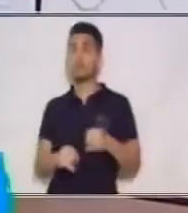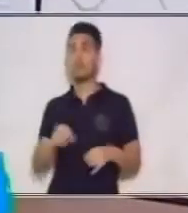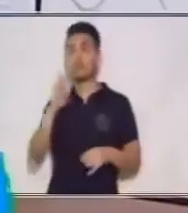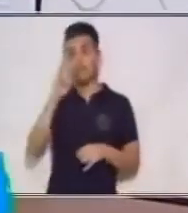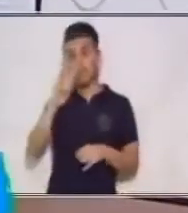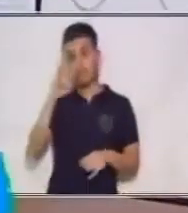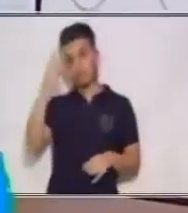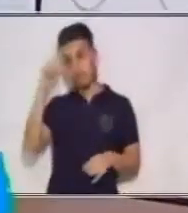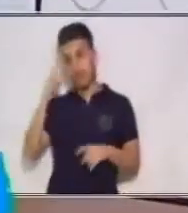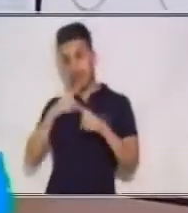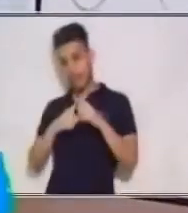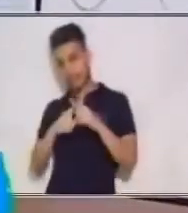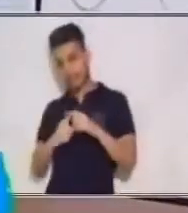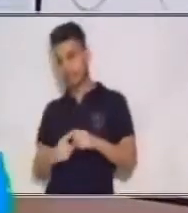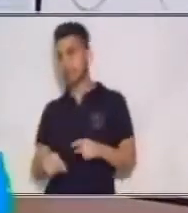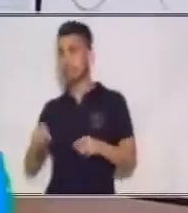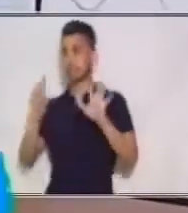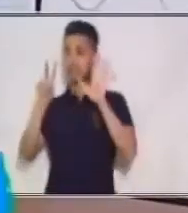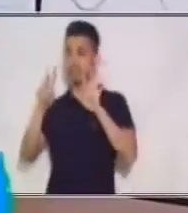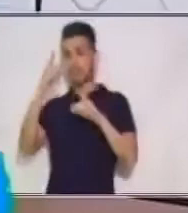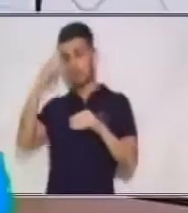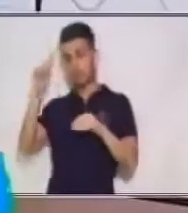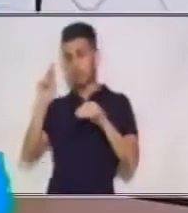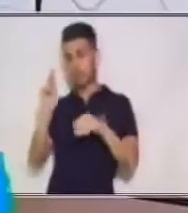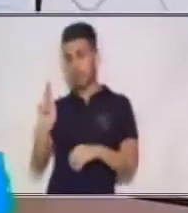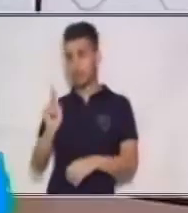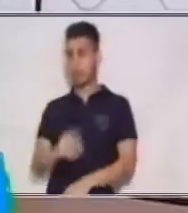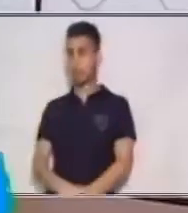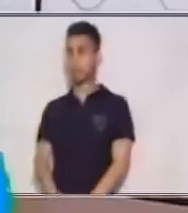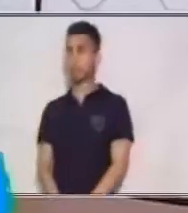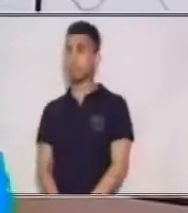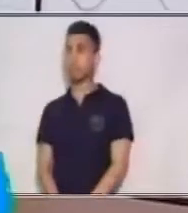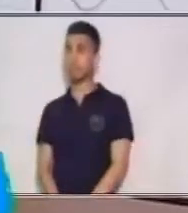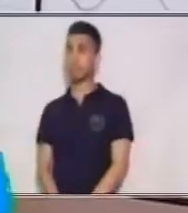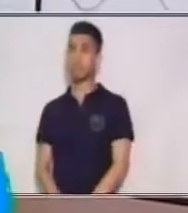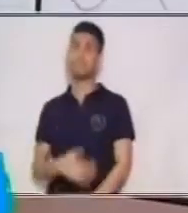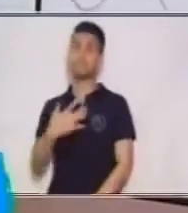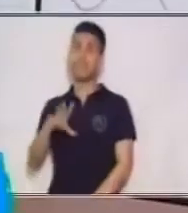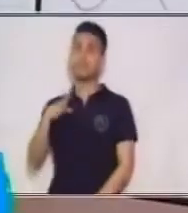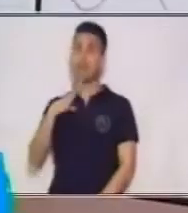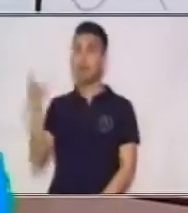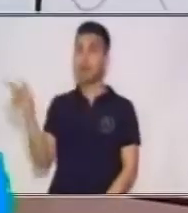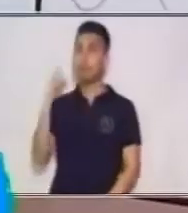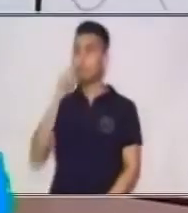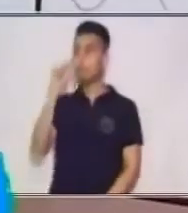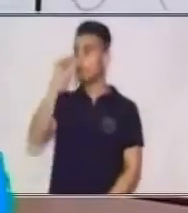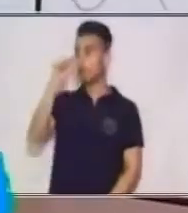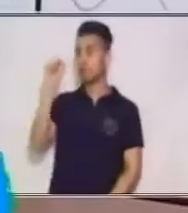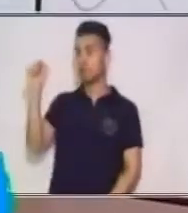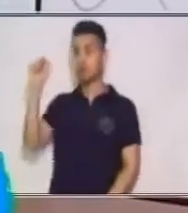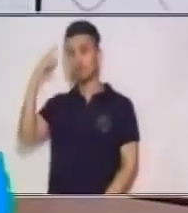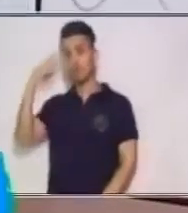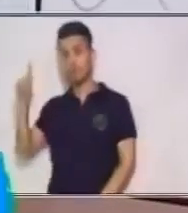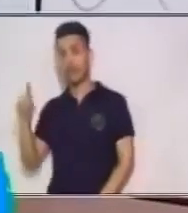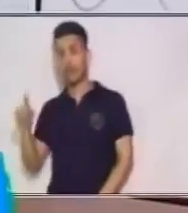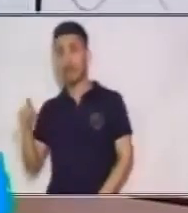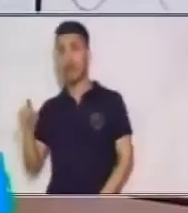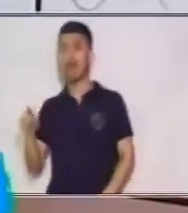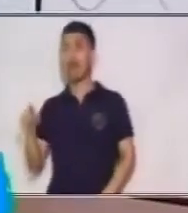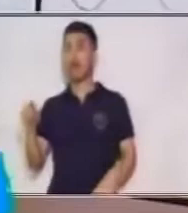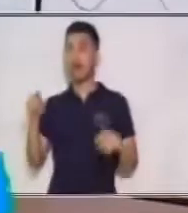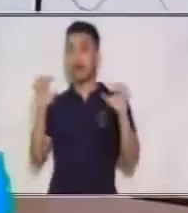Y. 3 en X y 7 en Y. Entonces, encontramos los puntos de coordenadas cartesianas